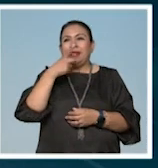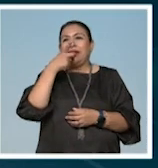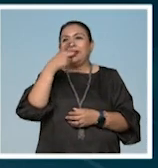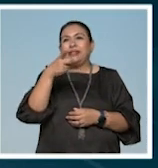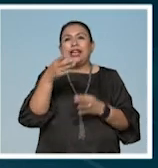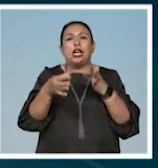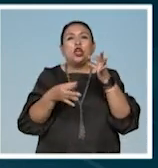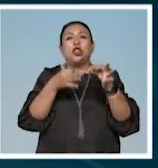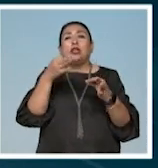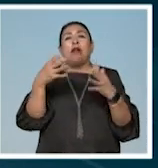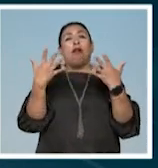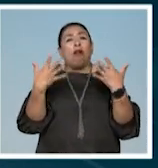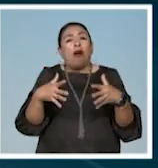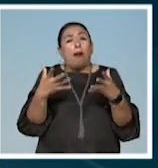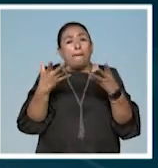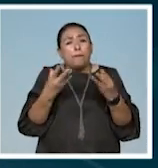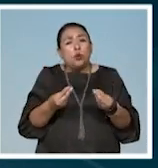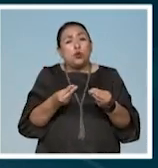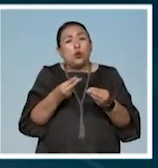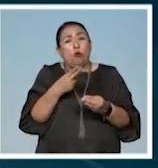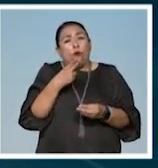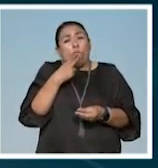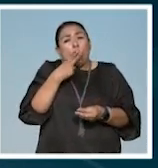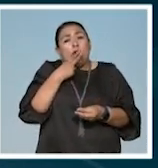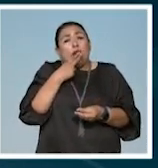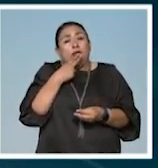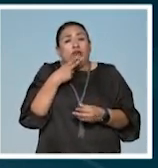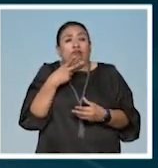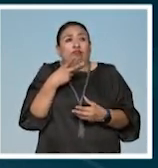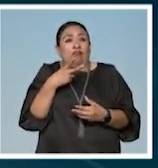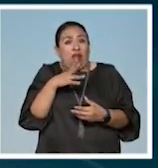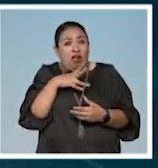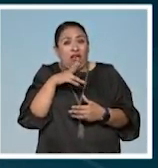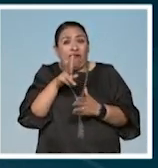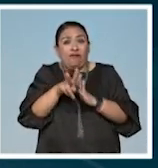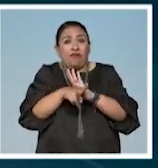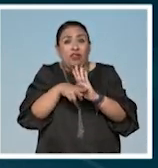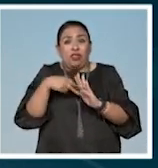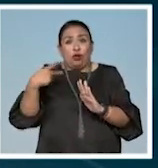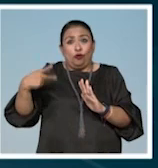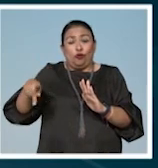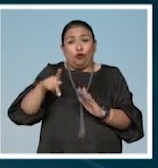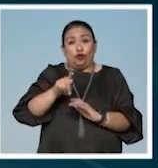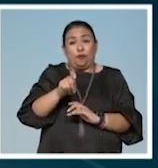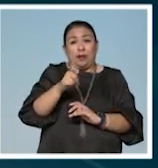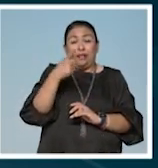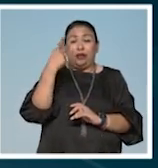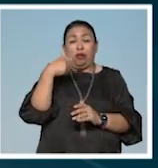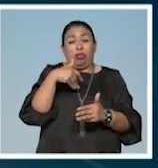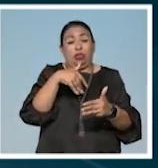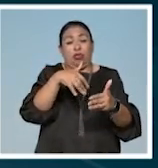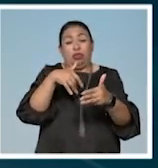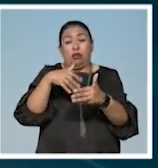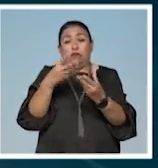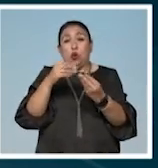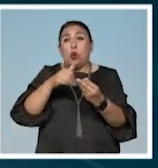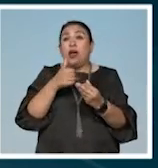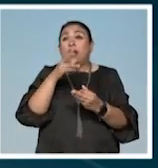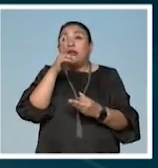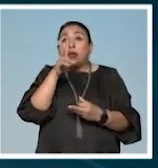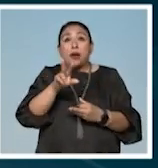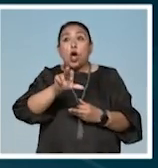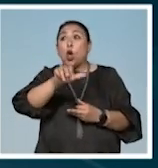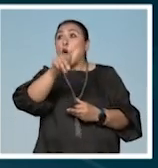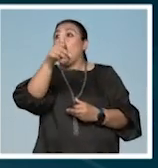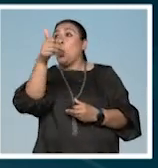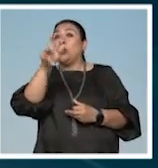esta nota, el enorme acervo, el patrimonio que representa simplemente la biblioteca que tiene Canal 22, que la verdad es que no la tiene ninguna